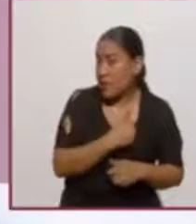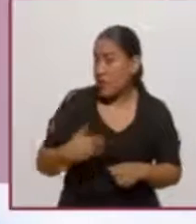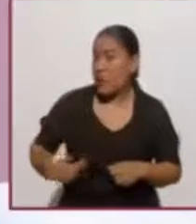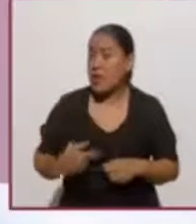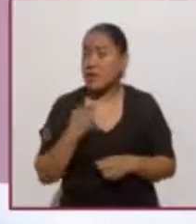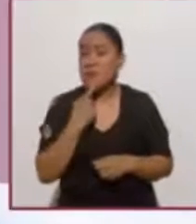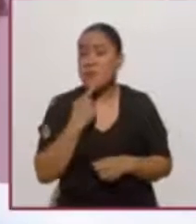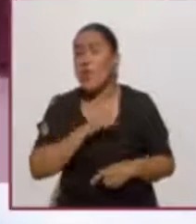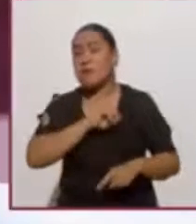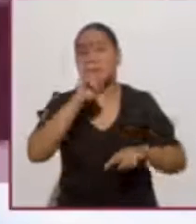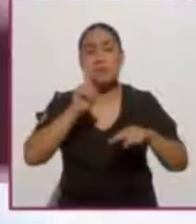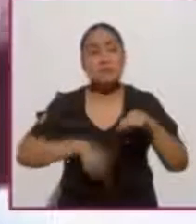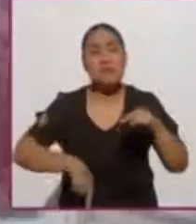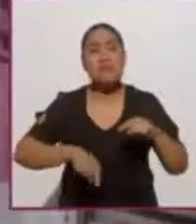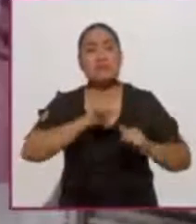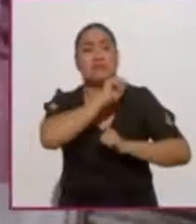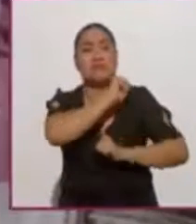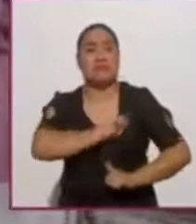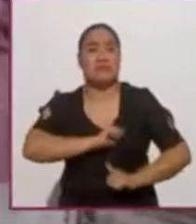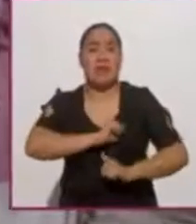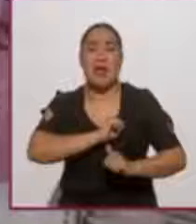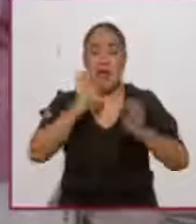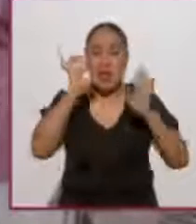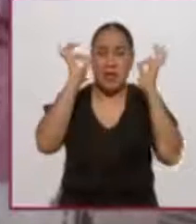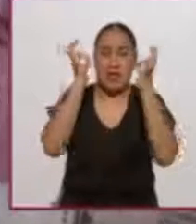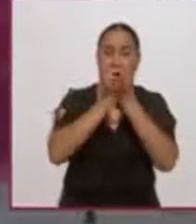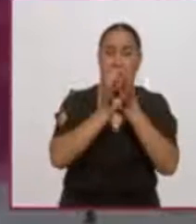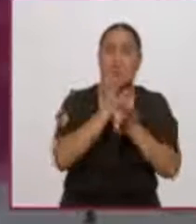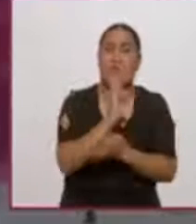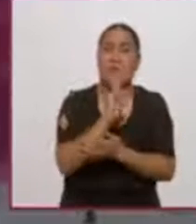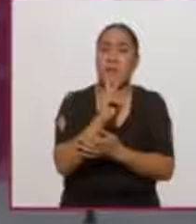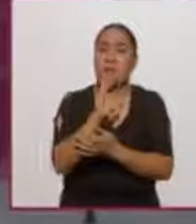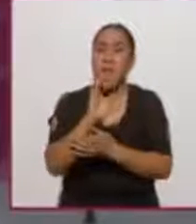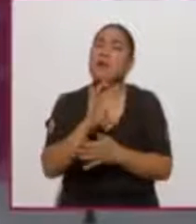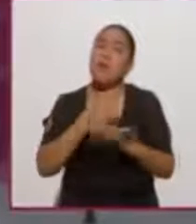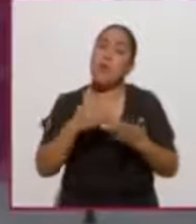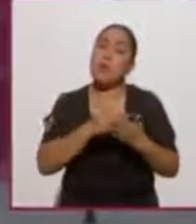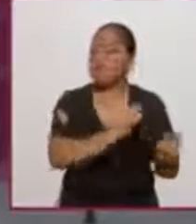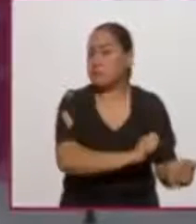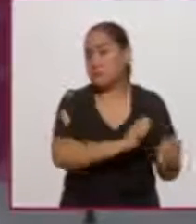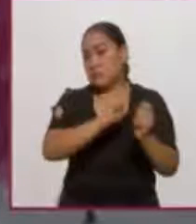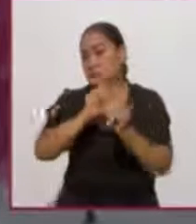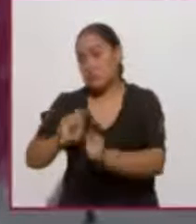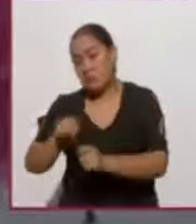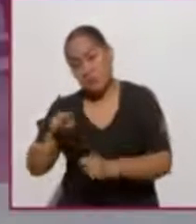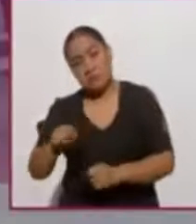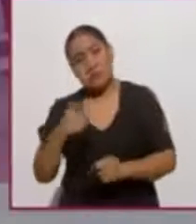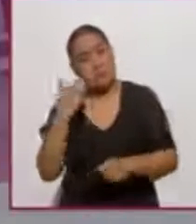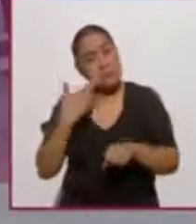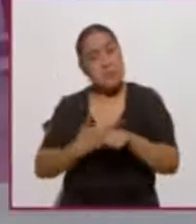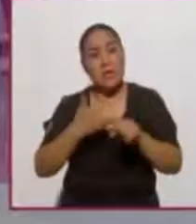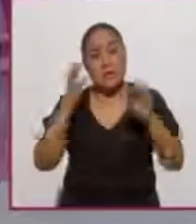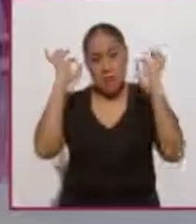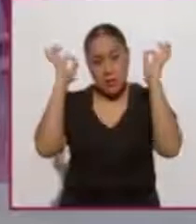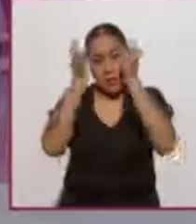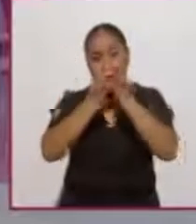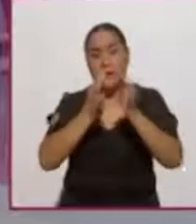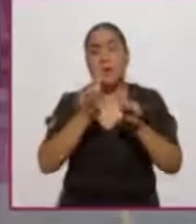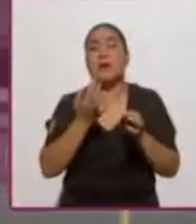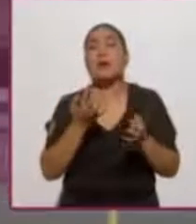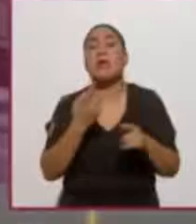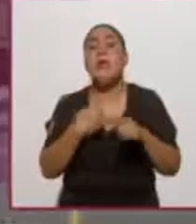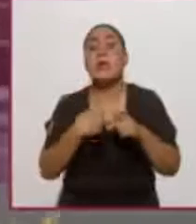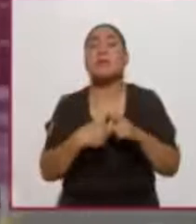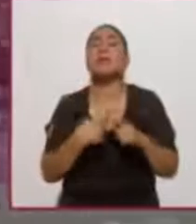quitó la administración de los puertos y aduanas a la FCP y se la dio al Ejército y la Marina. Como ves, pues,